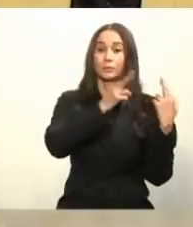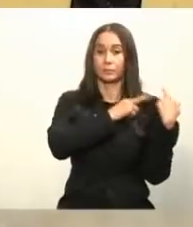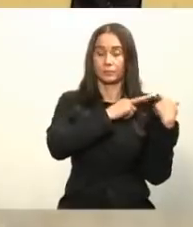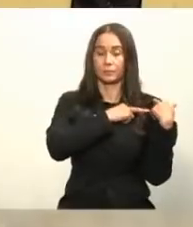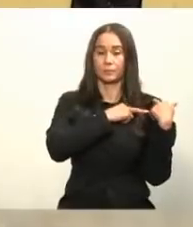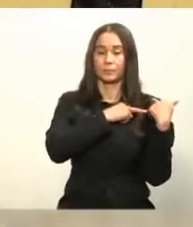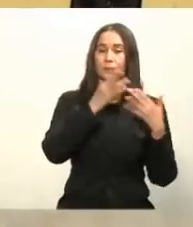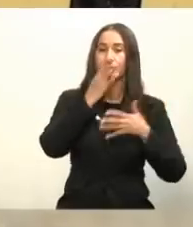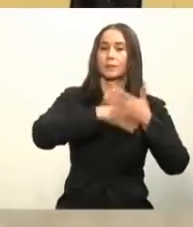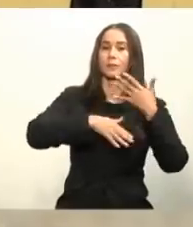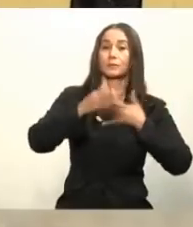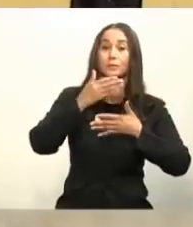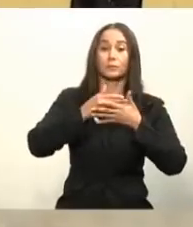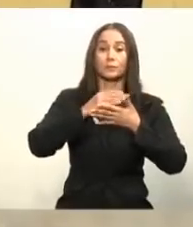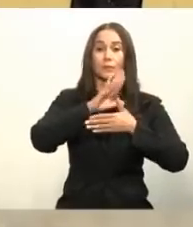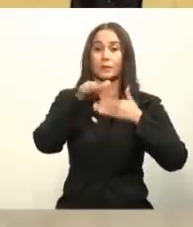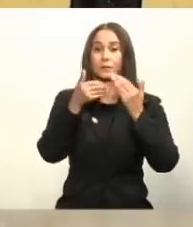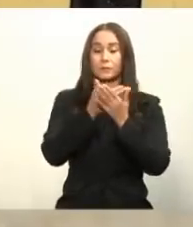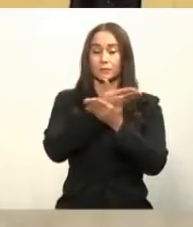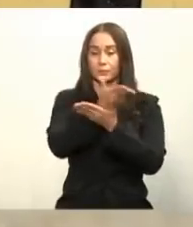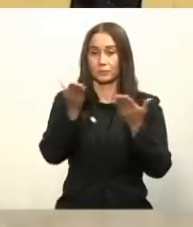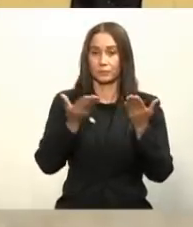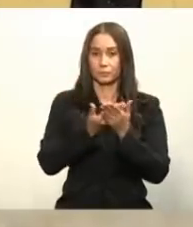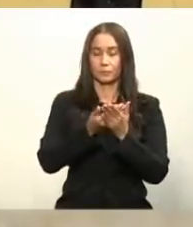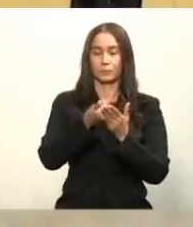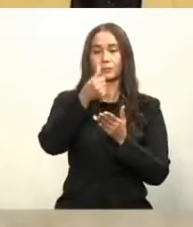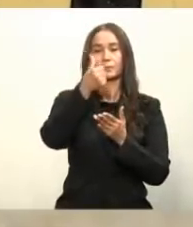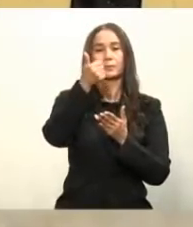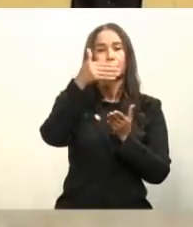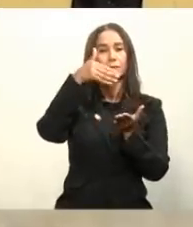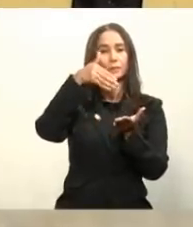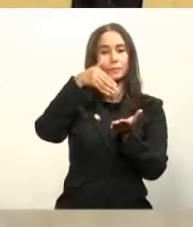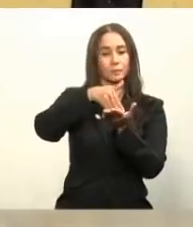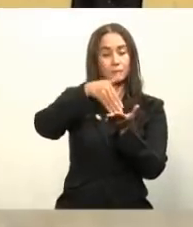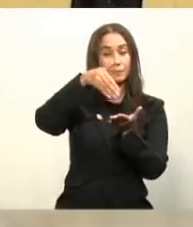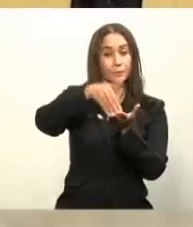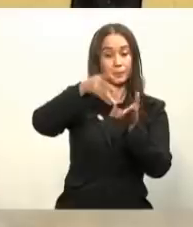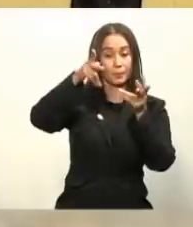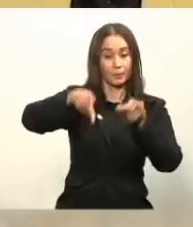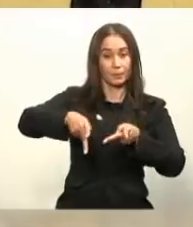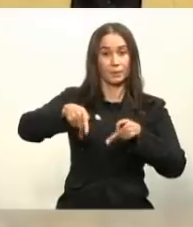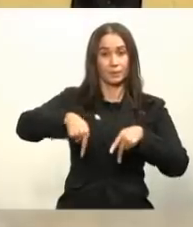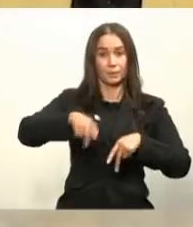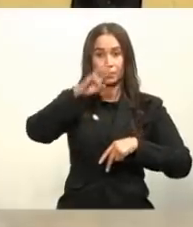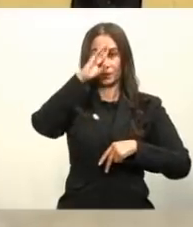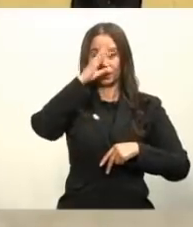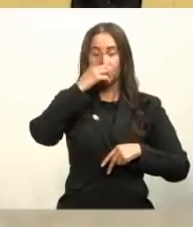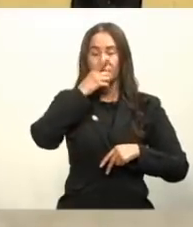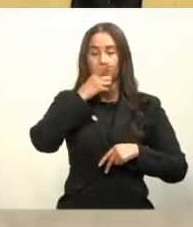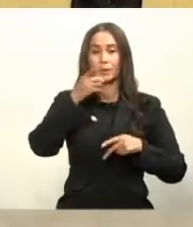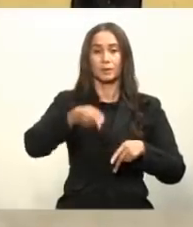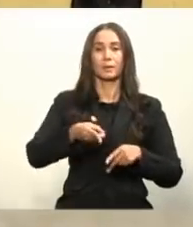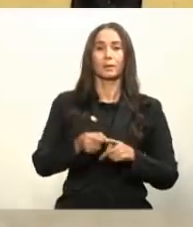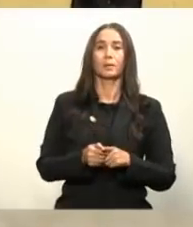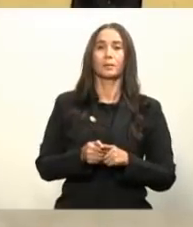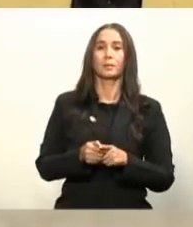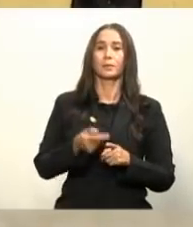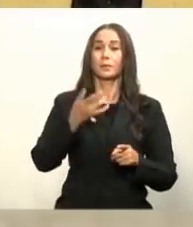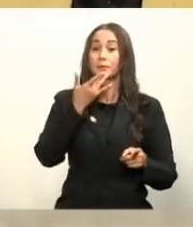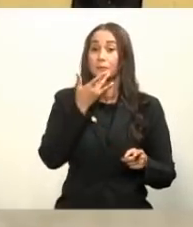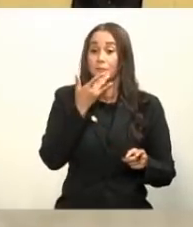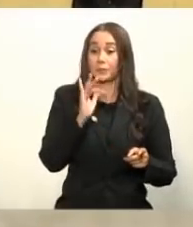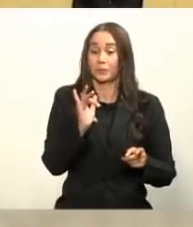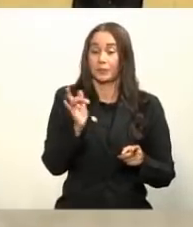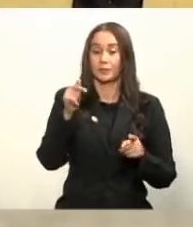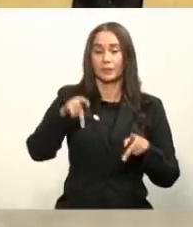compartida de las más de 10 millones de personas que tenemos la dicha y el honor de habitar